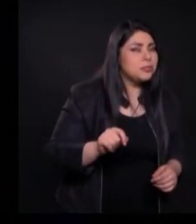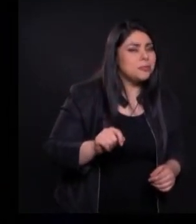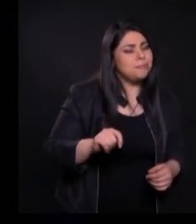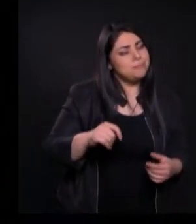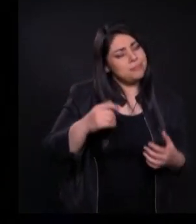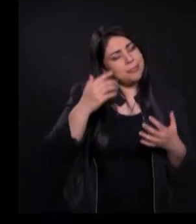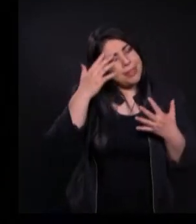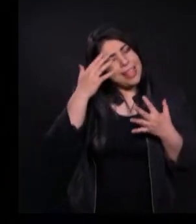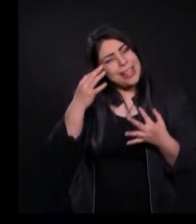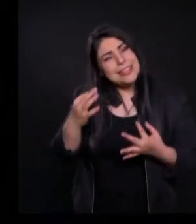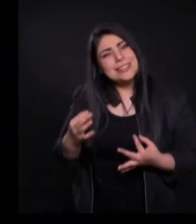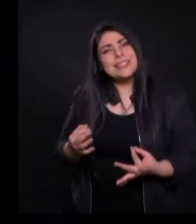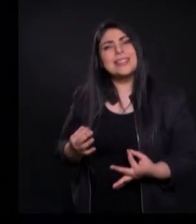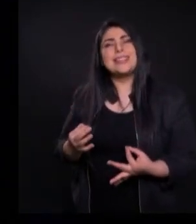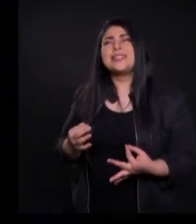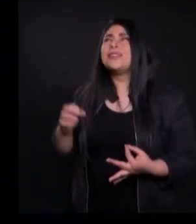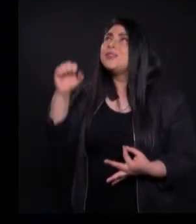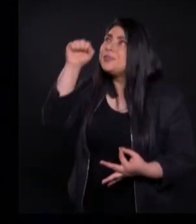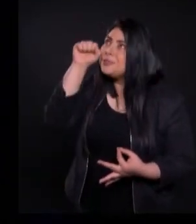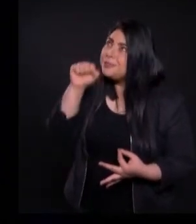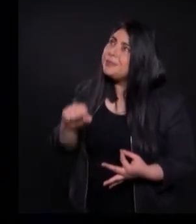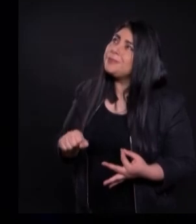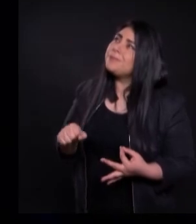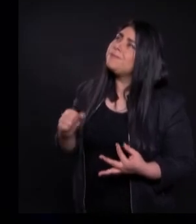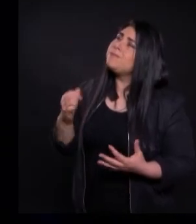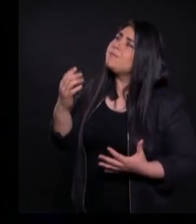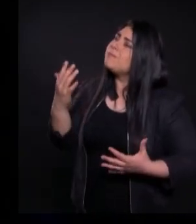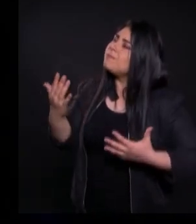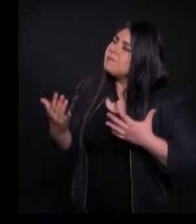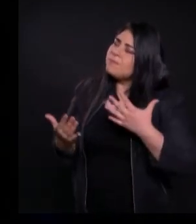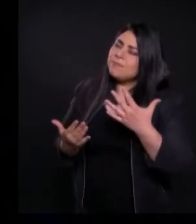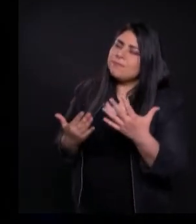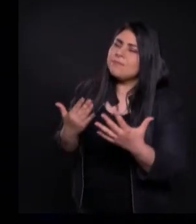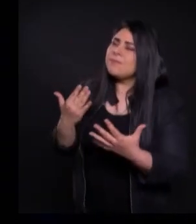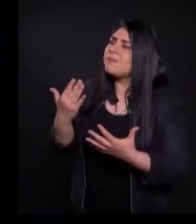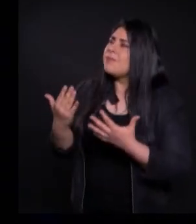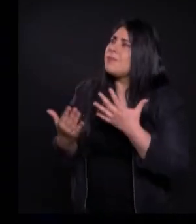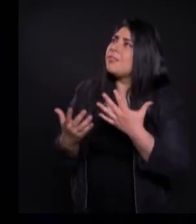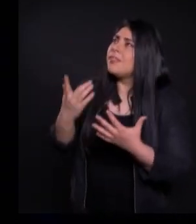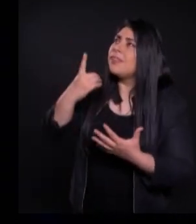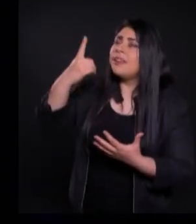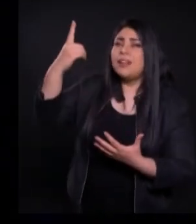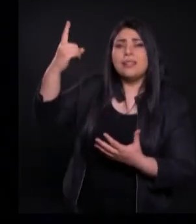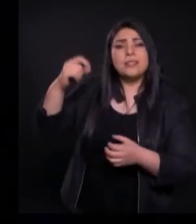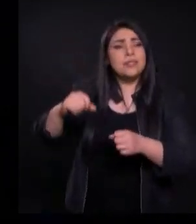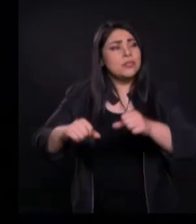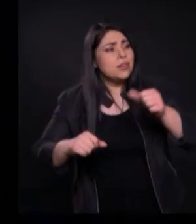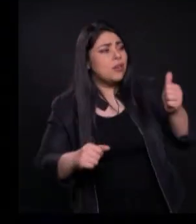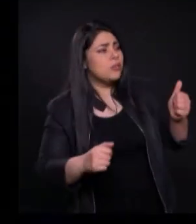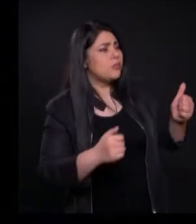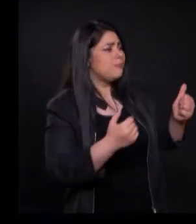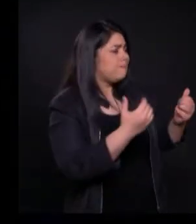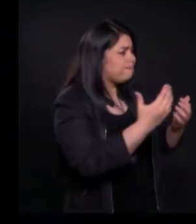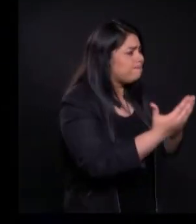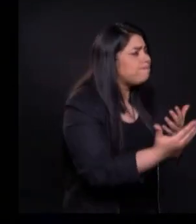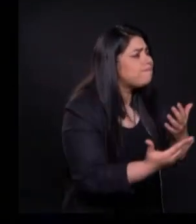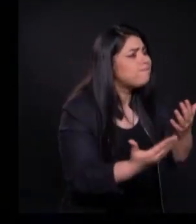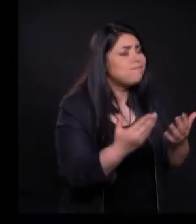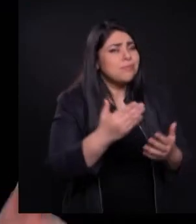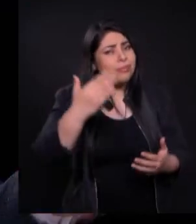A servirle Al Señor A servir A los demás A tomar Tu cruz Todos los días